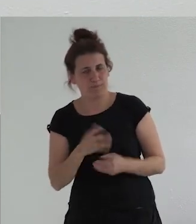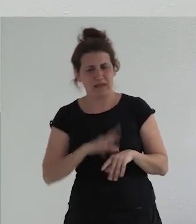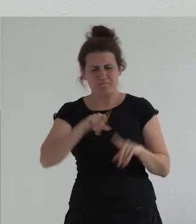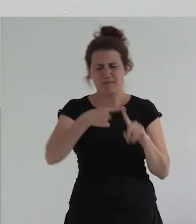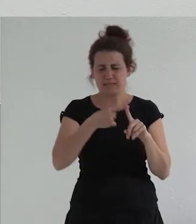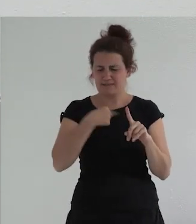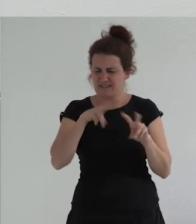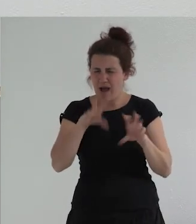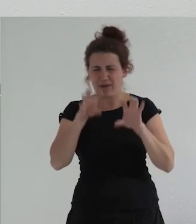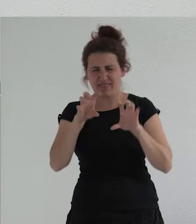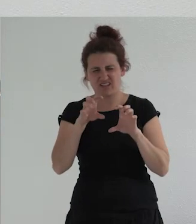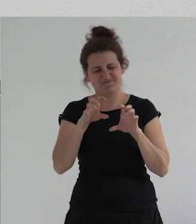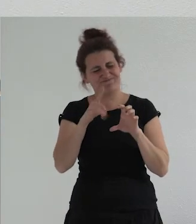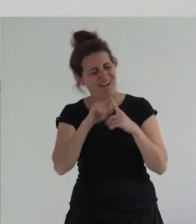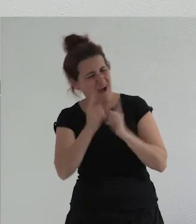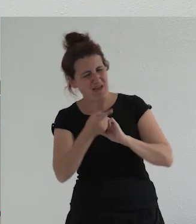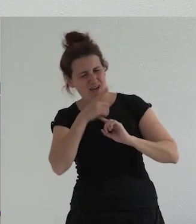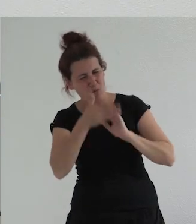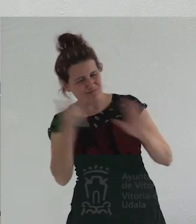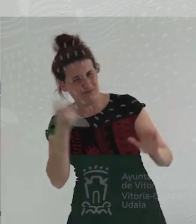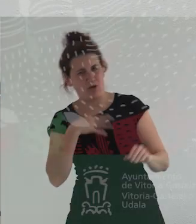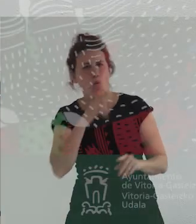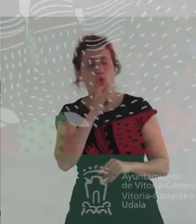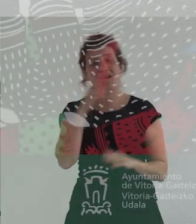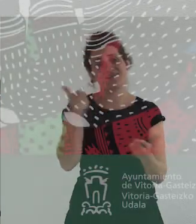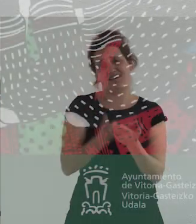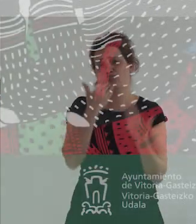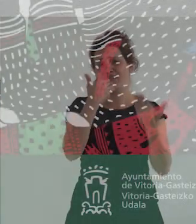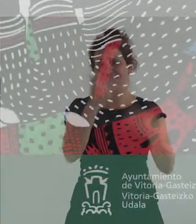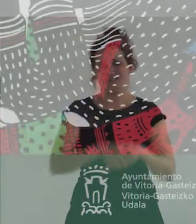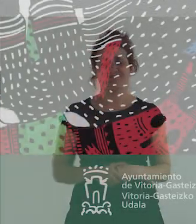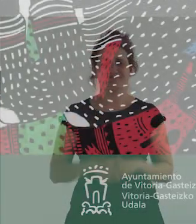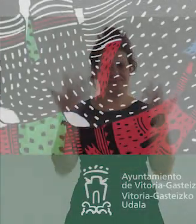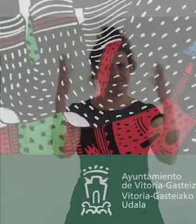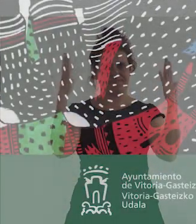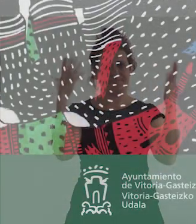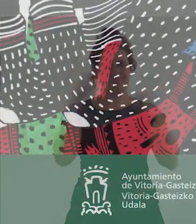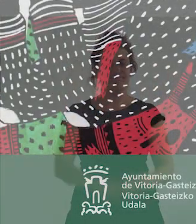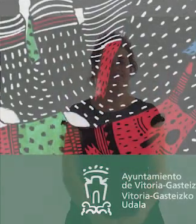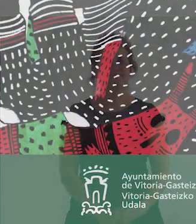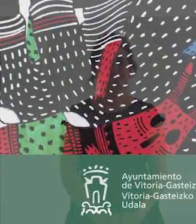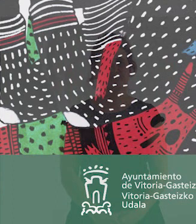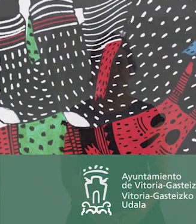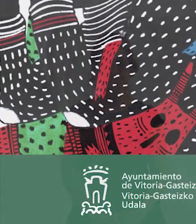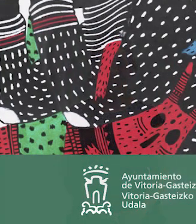desactivar esos aprendizajes y hasta aquí muchísimas gracias aplausos